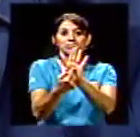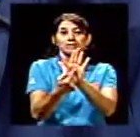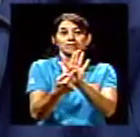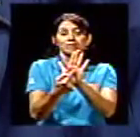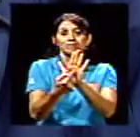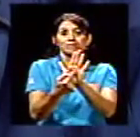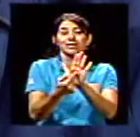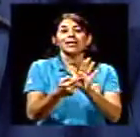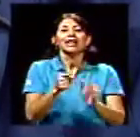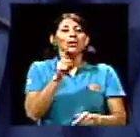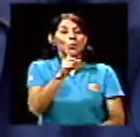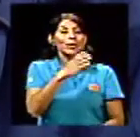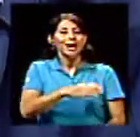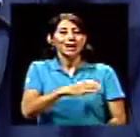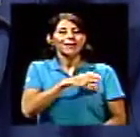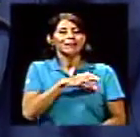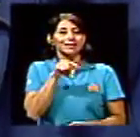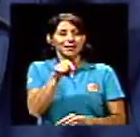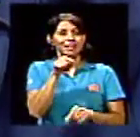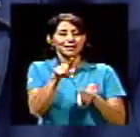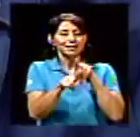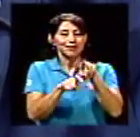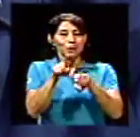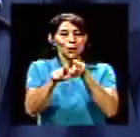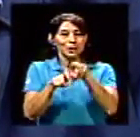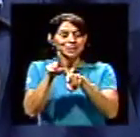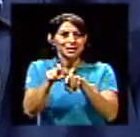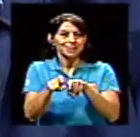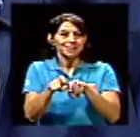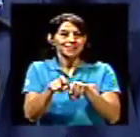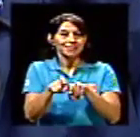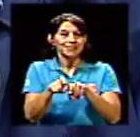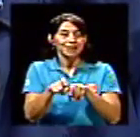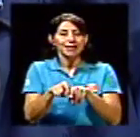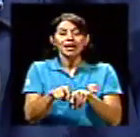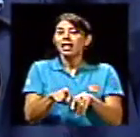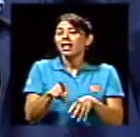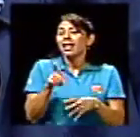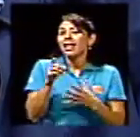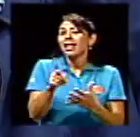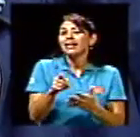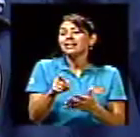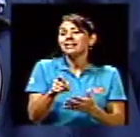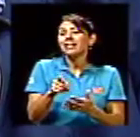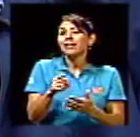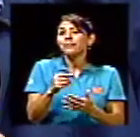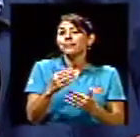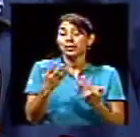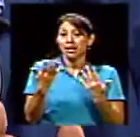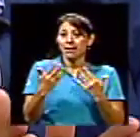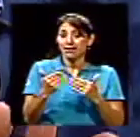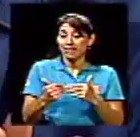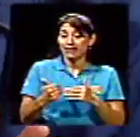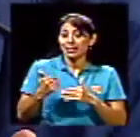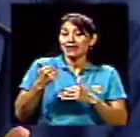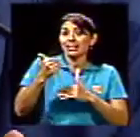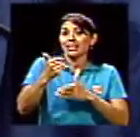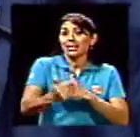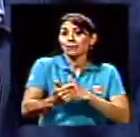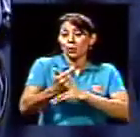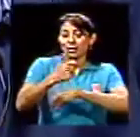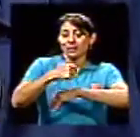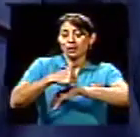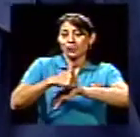Y una característica de estas encuestas, tal vez es una de las pocas que tienen esas características, es que después de un determinado plazo que estás haciendo